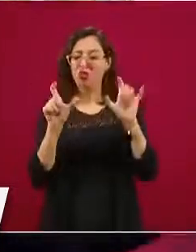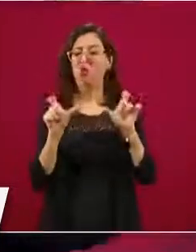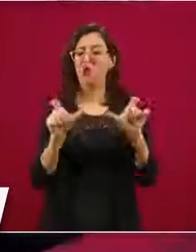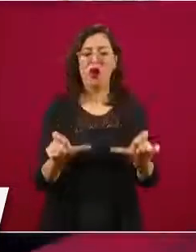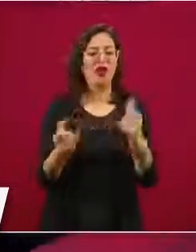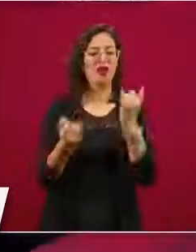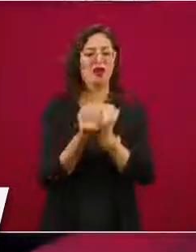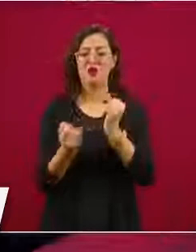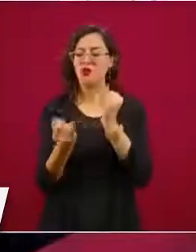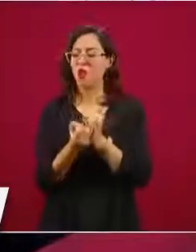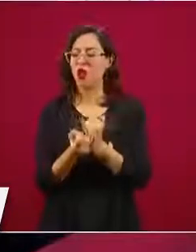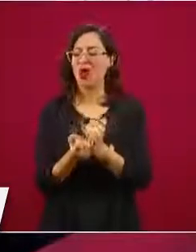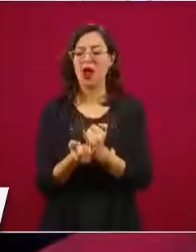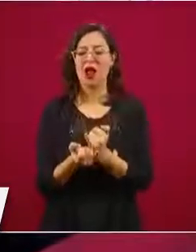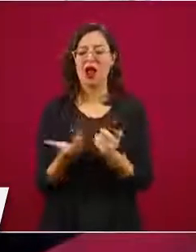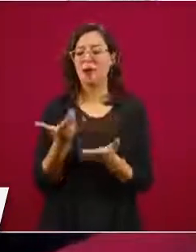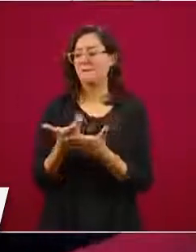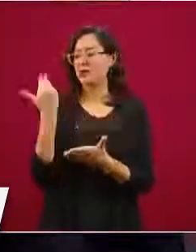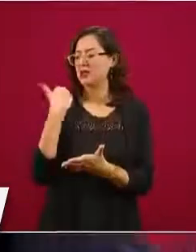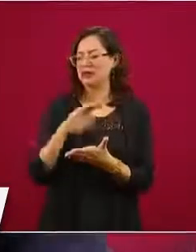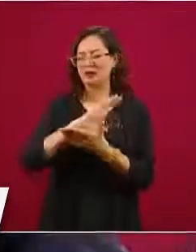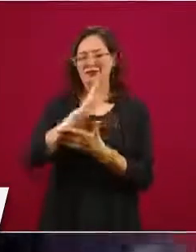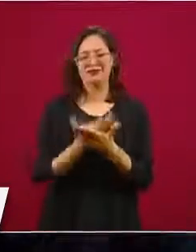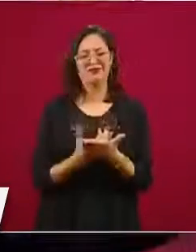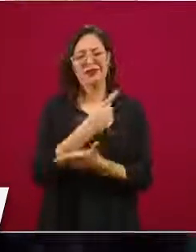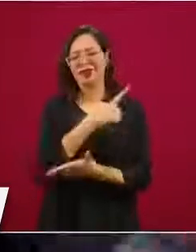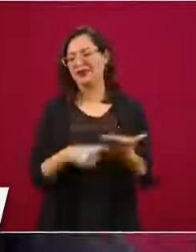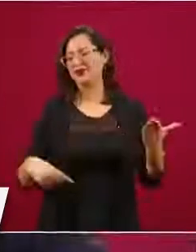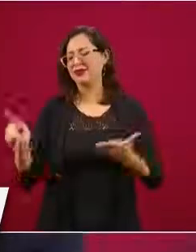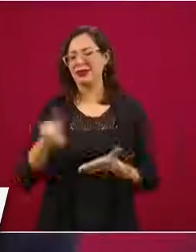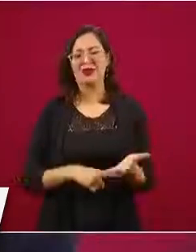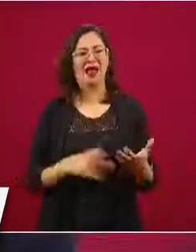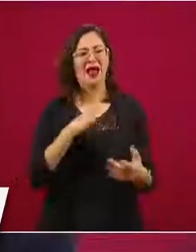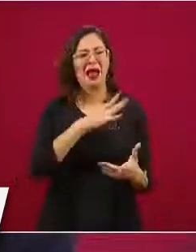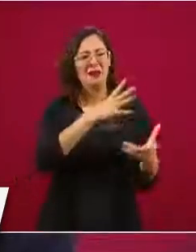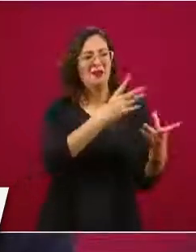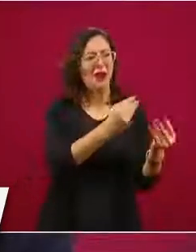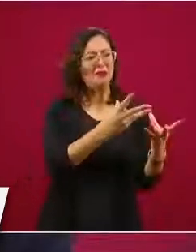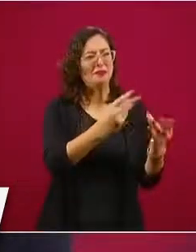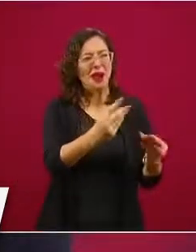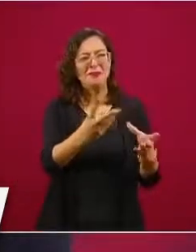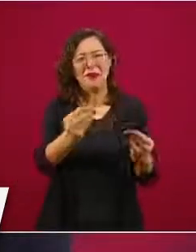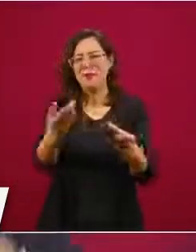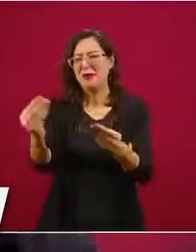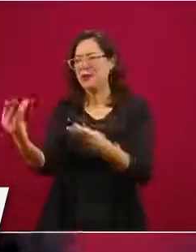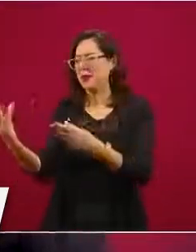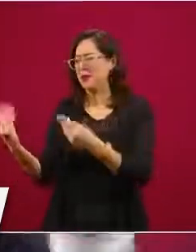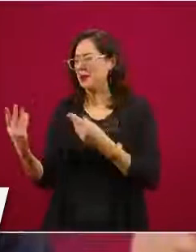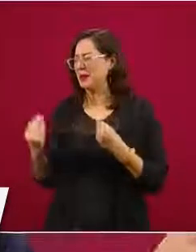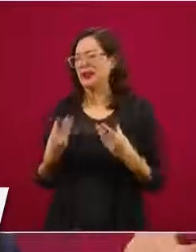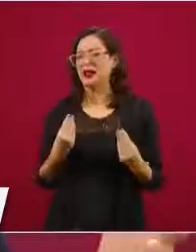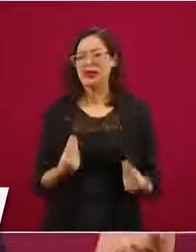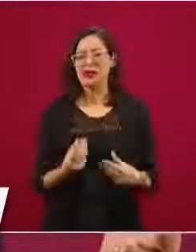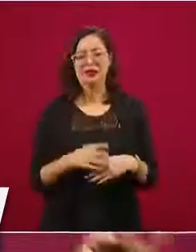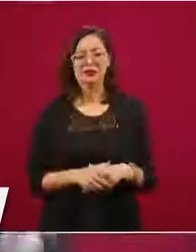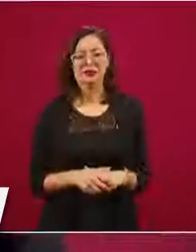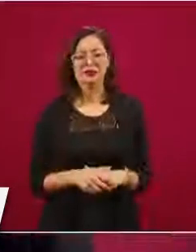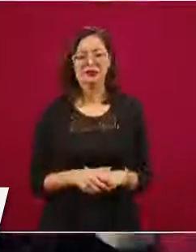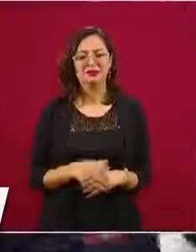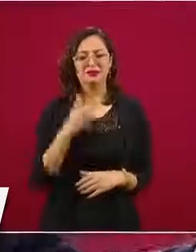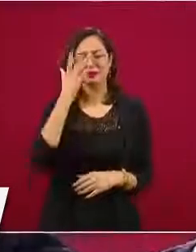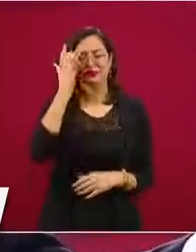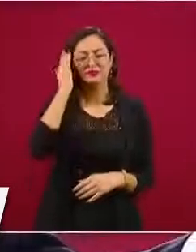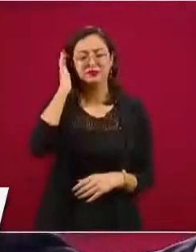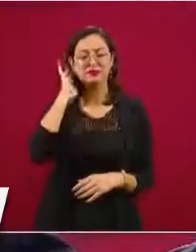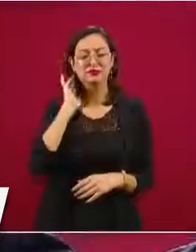millonario y en todos lados con decirle que habían